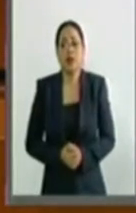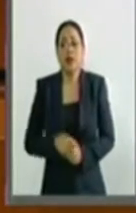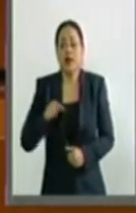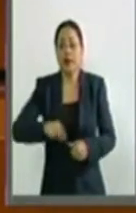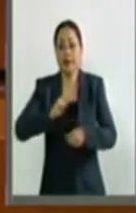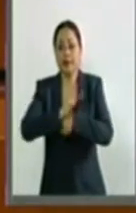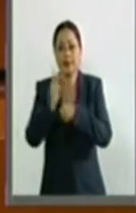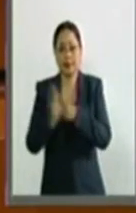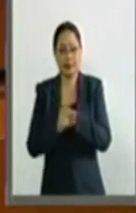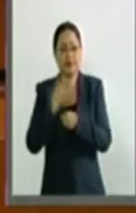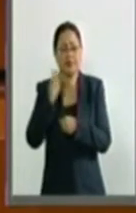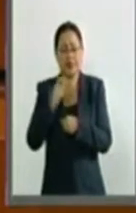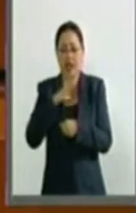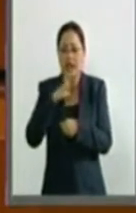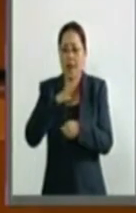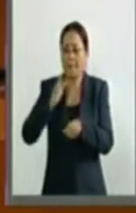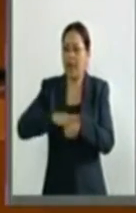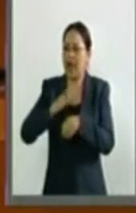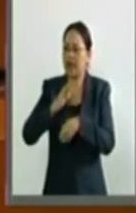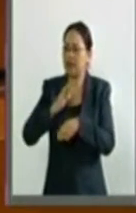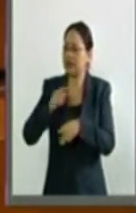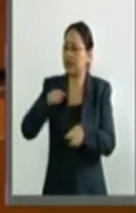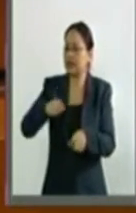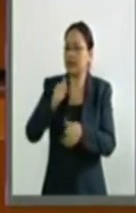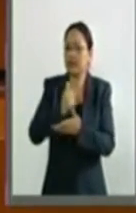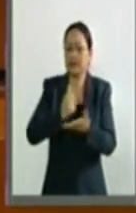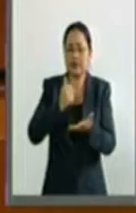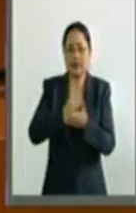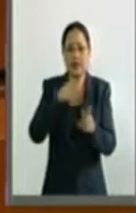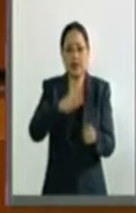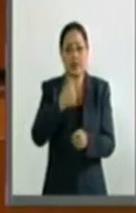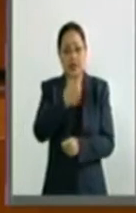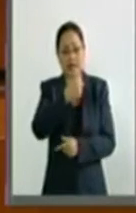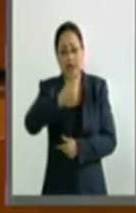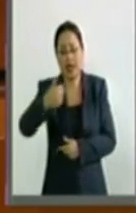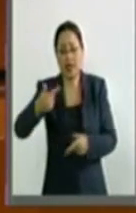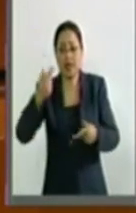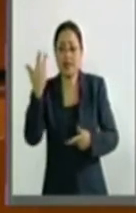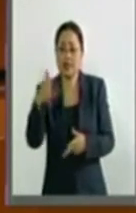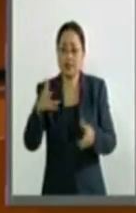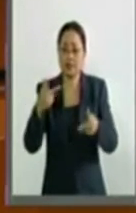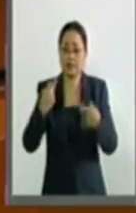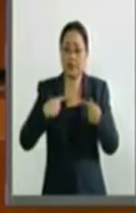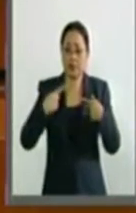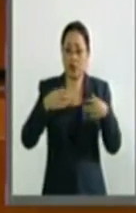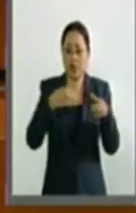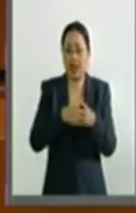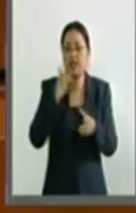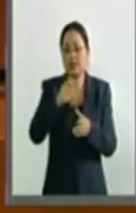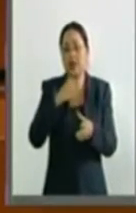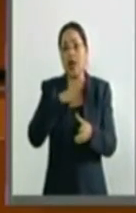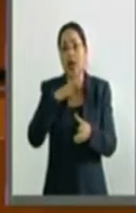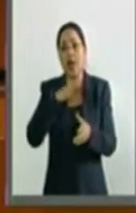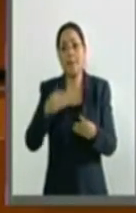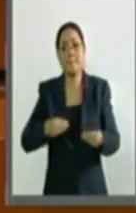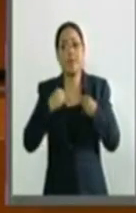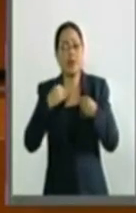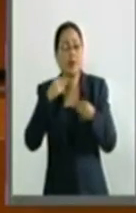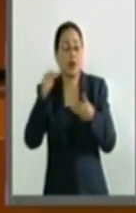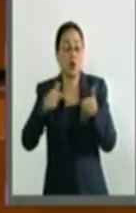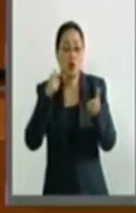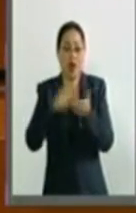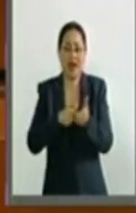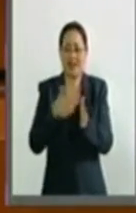eminentemente urbano. Más de siete de cada diez habitantes residen en localidades mayores a 15.000